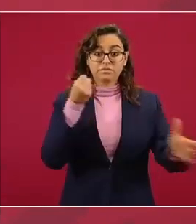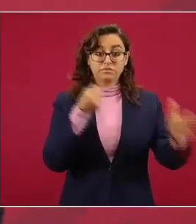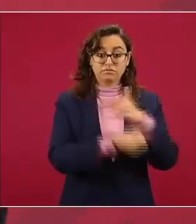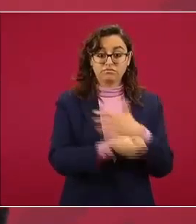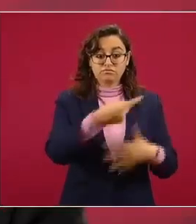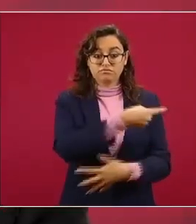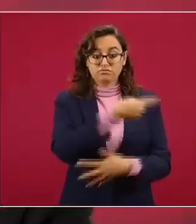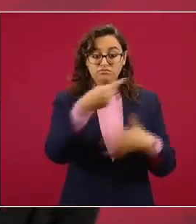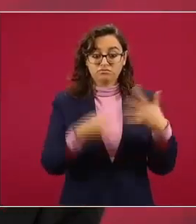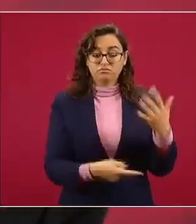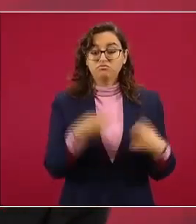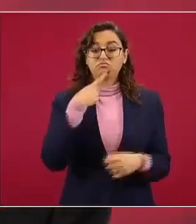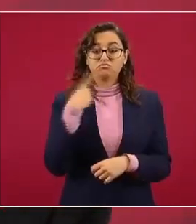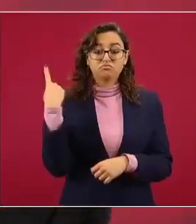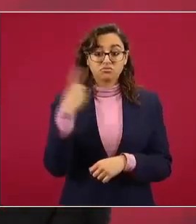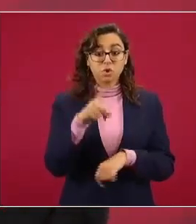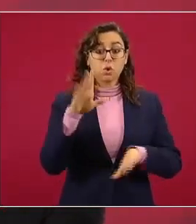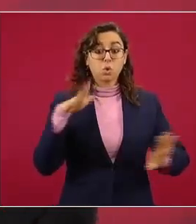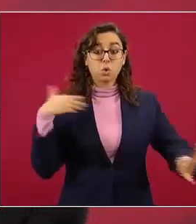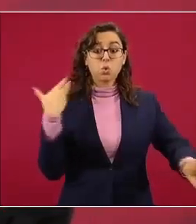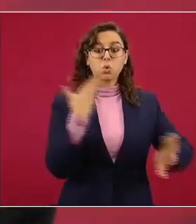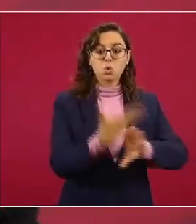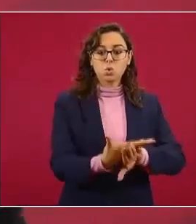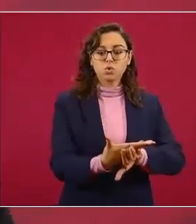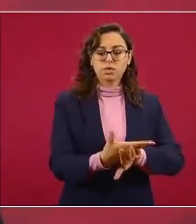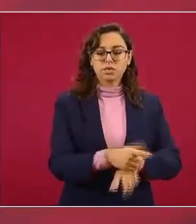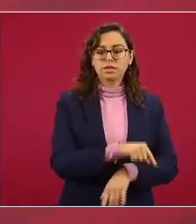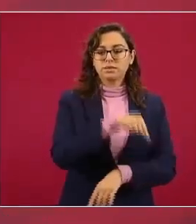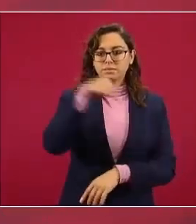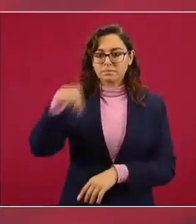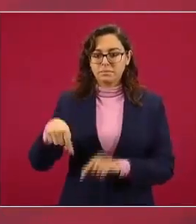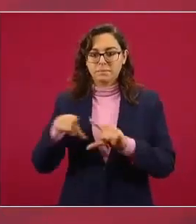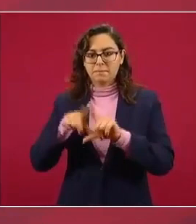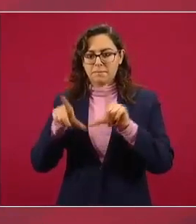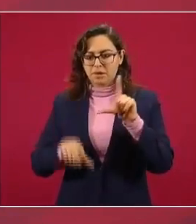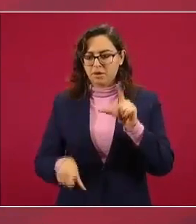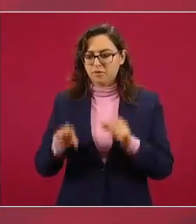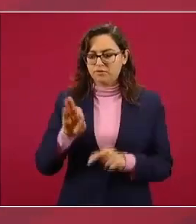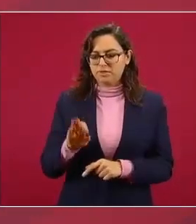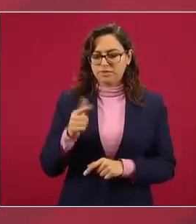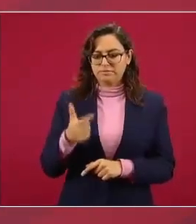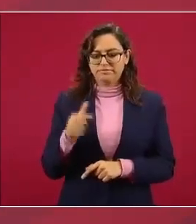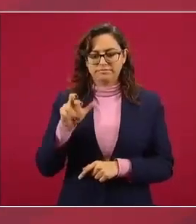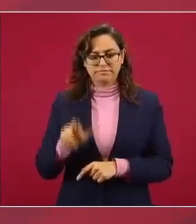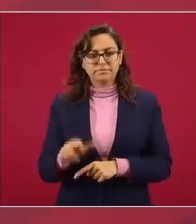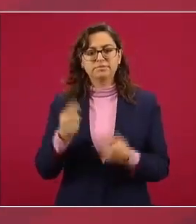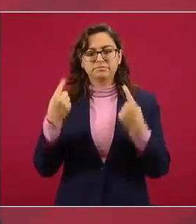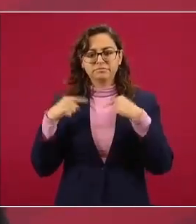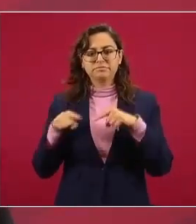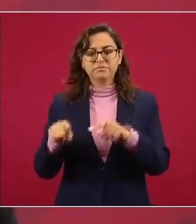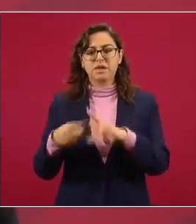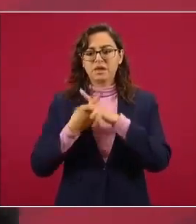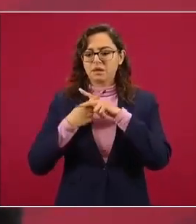Cienfuegos la Fiscalía General de la República Mexicana abrió su propia investigación